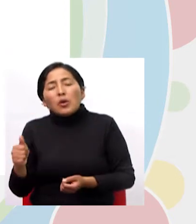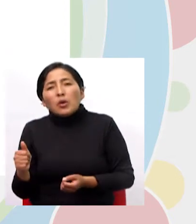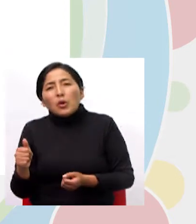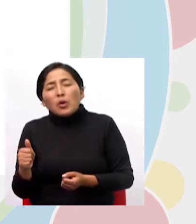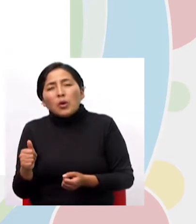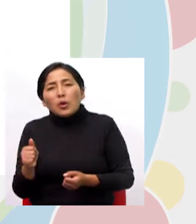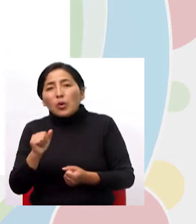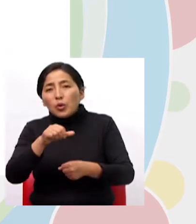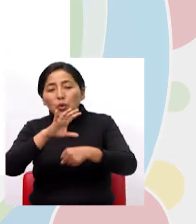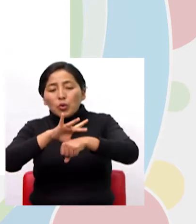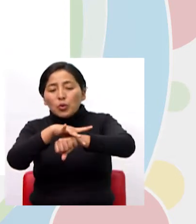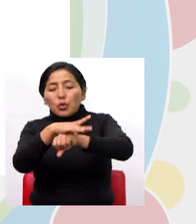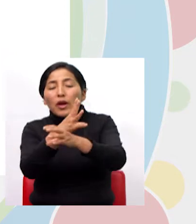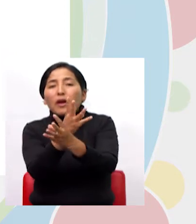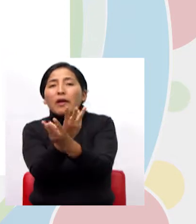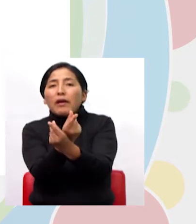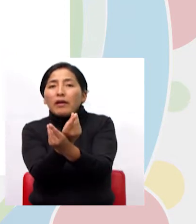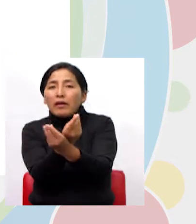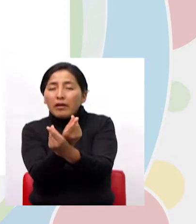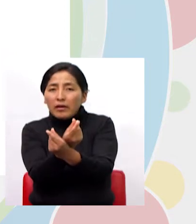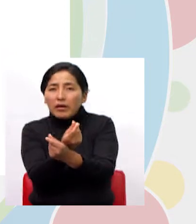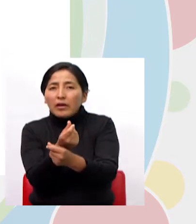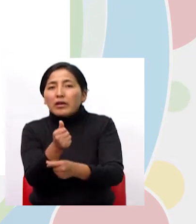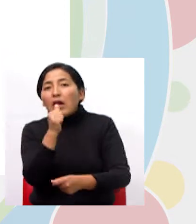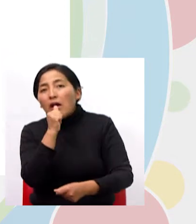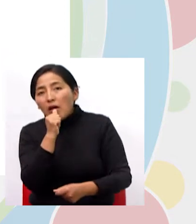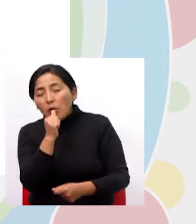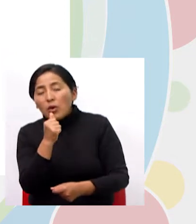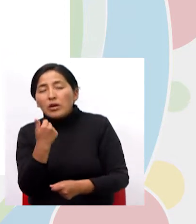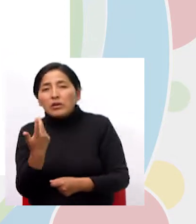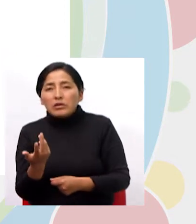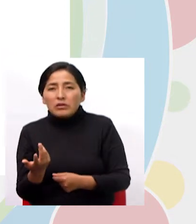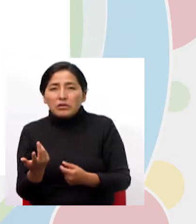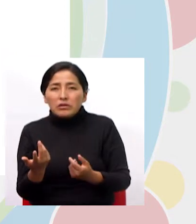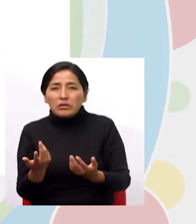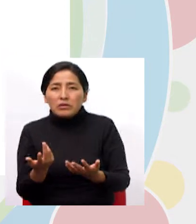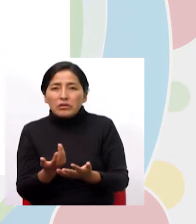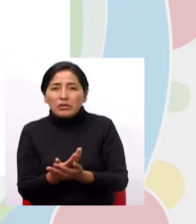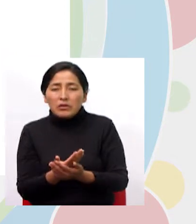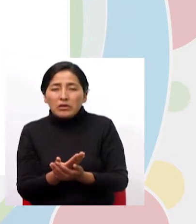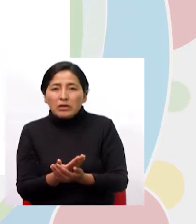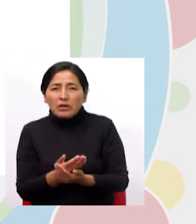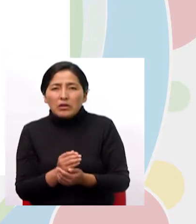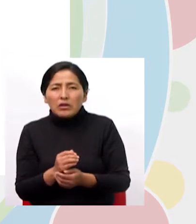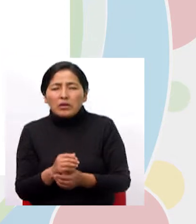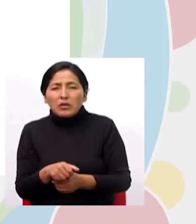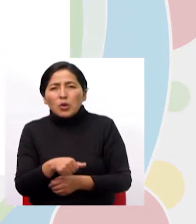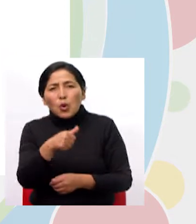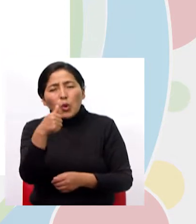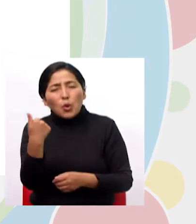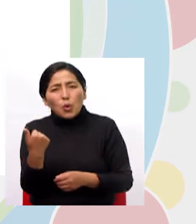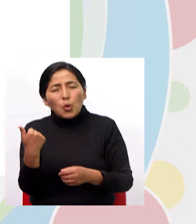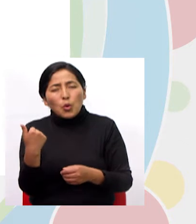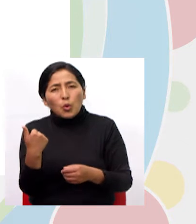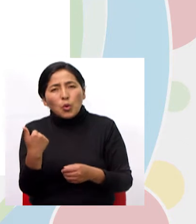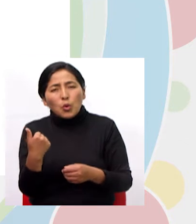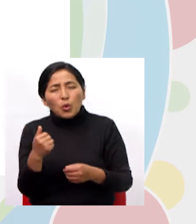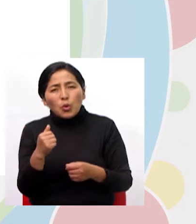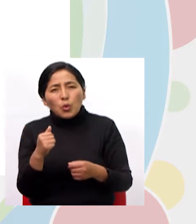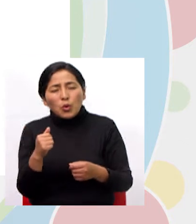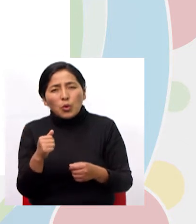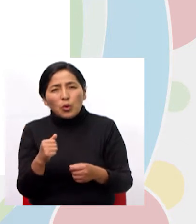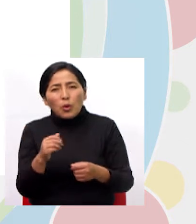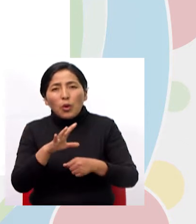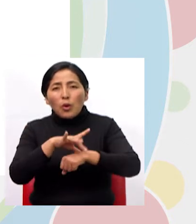terrestre acuático también vamos a ir pensando a qué se refiere el terrestre acuático y después está la otra palabra